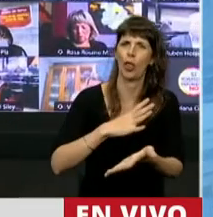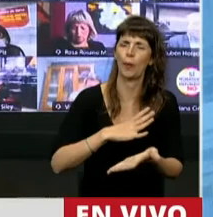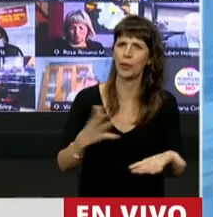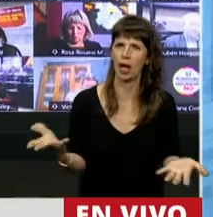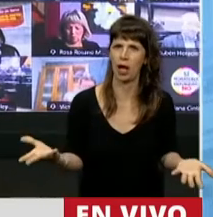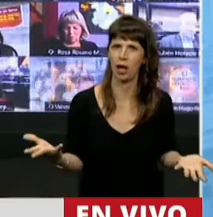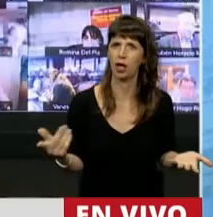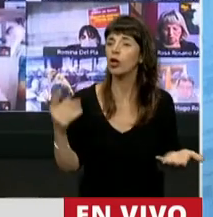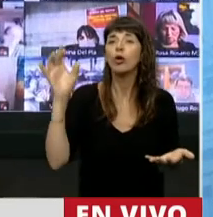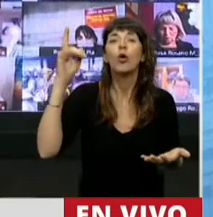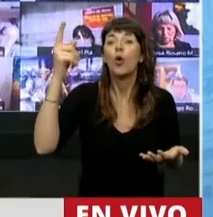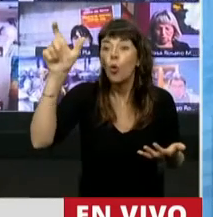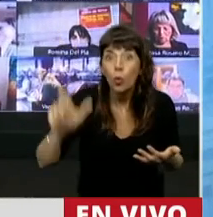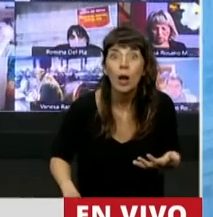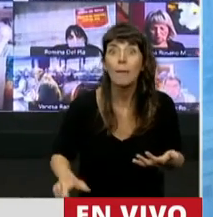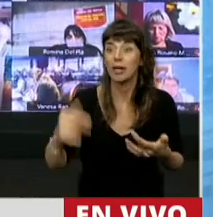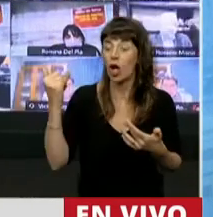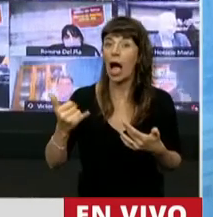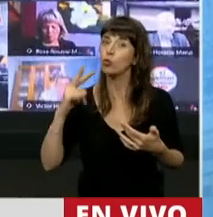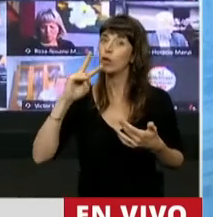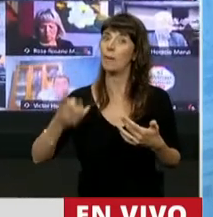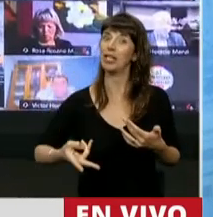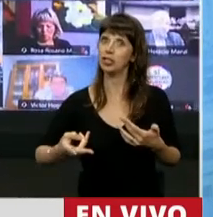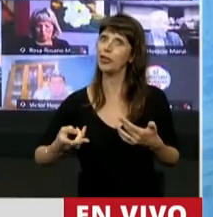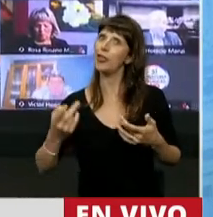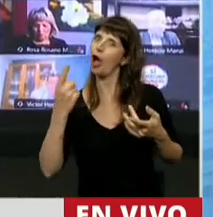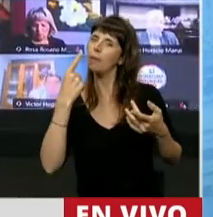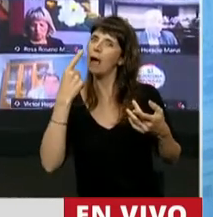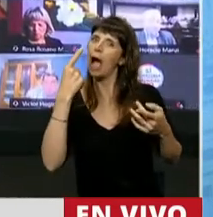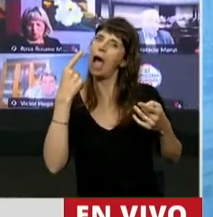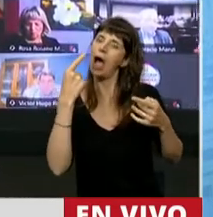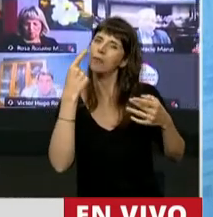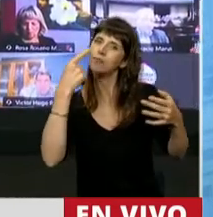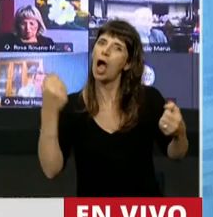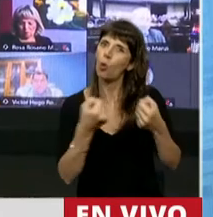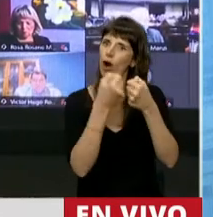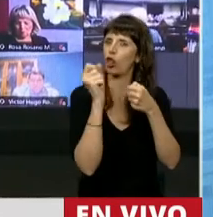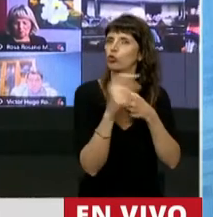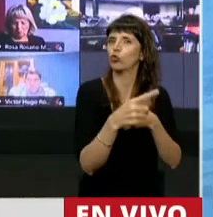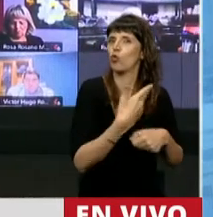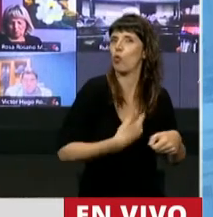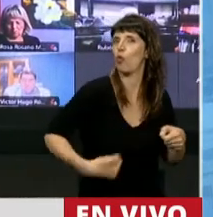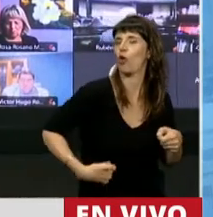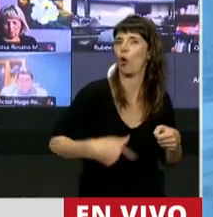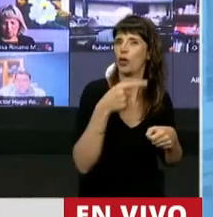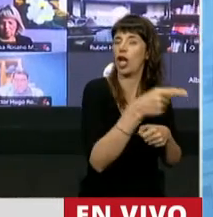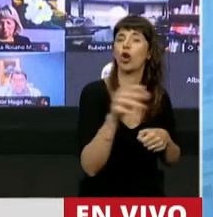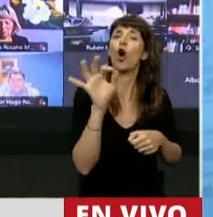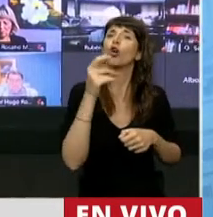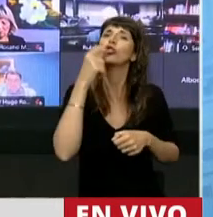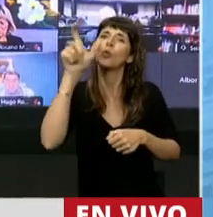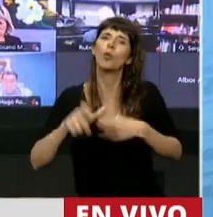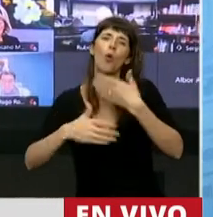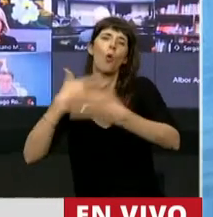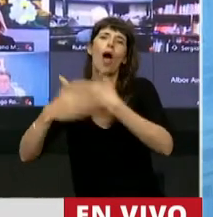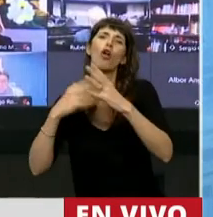uno de ellos tenga un apellido que sea afín a su modelo político. Basta con que sea un jugador de fútbol famoso